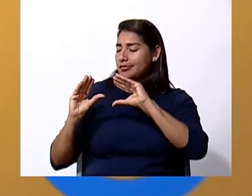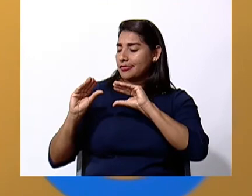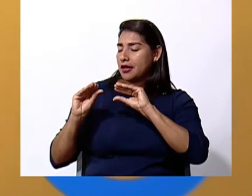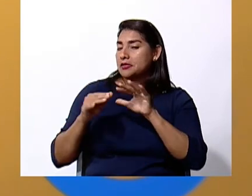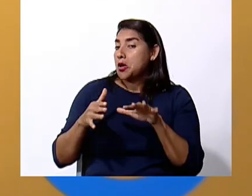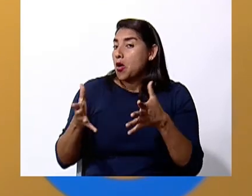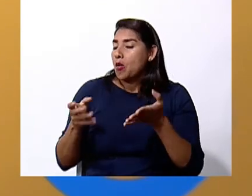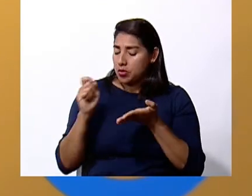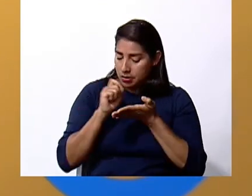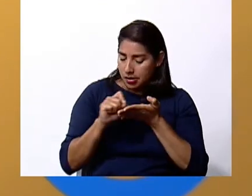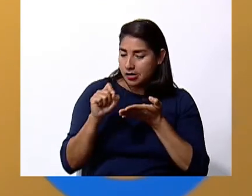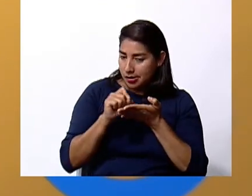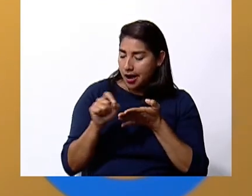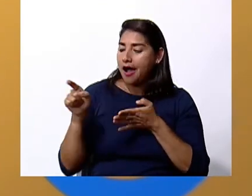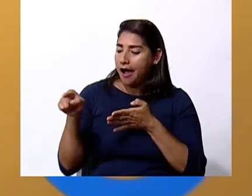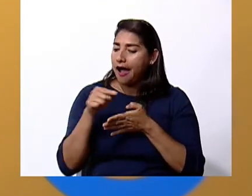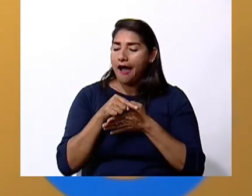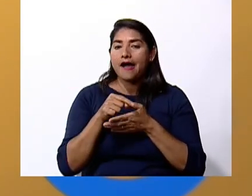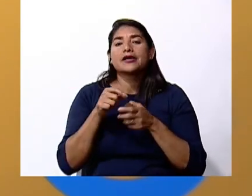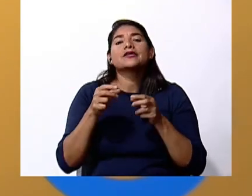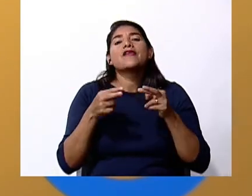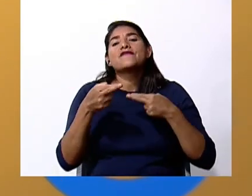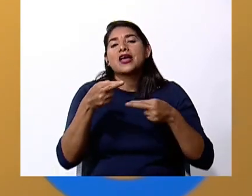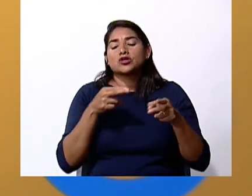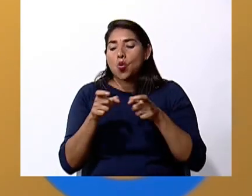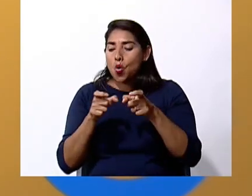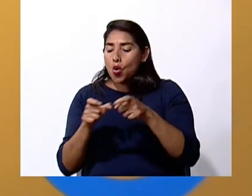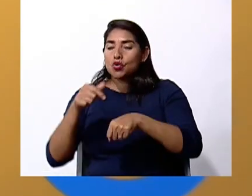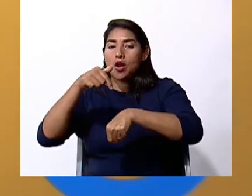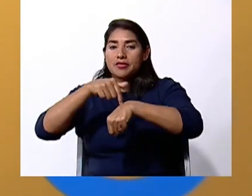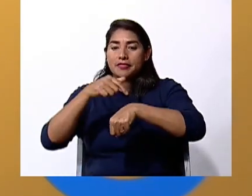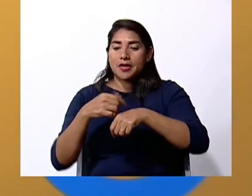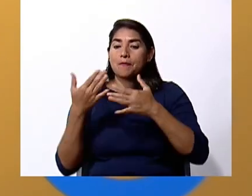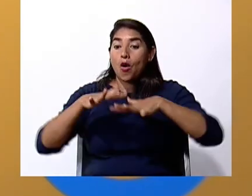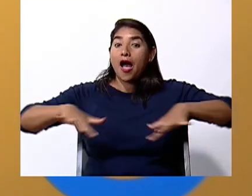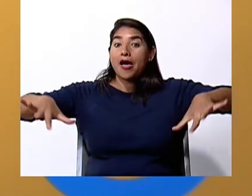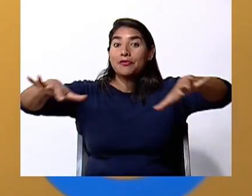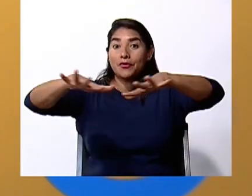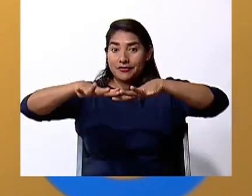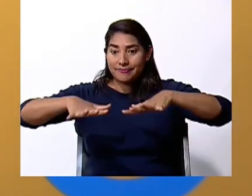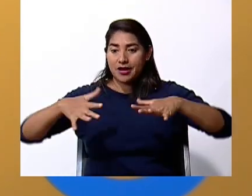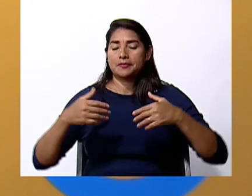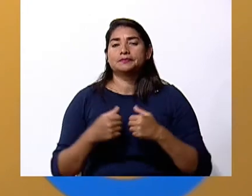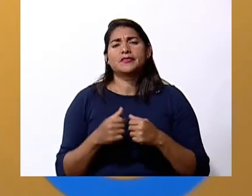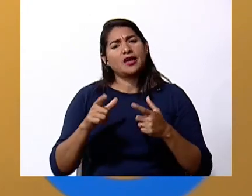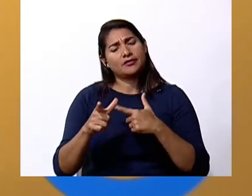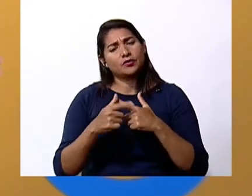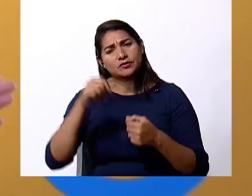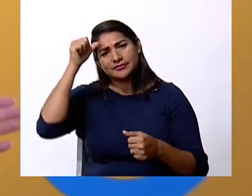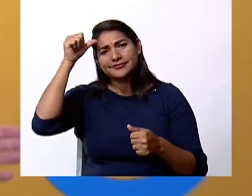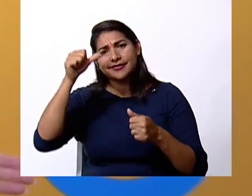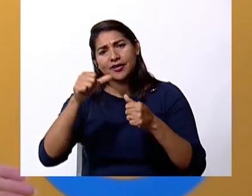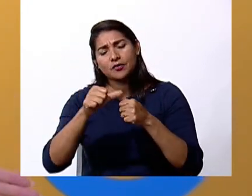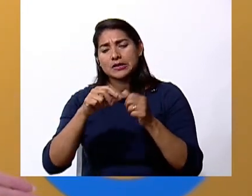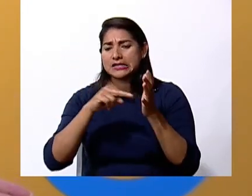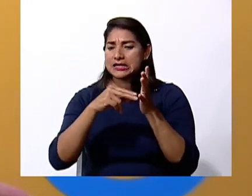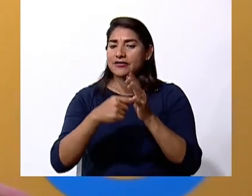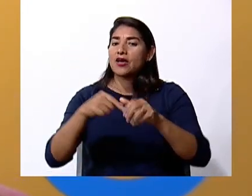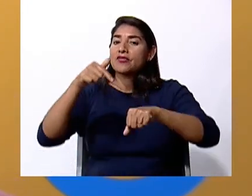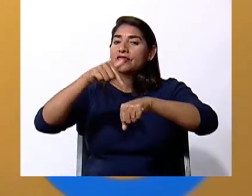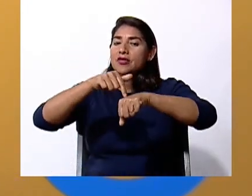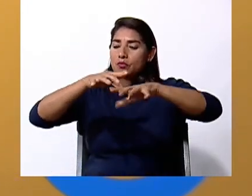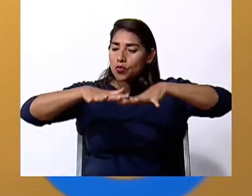tarde eso es el registro del tiempo atmosférico entonces recordamos lo que era tiempo